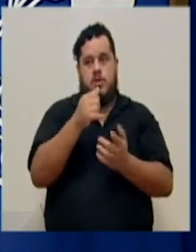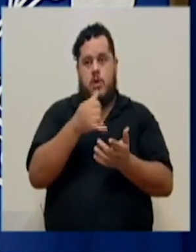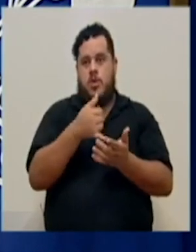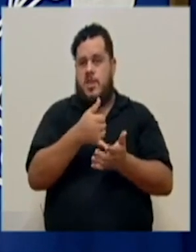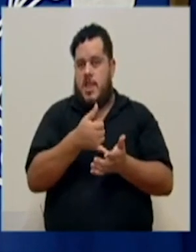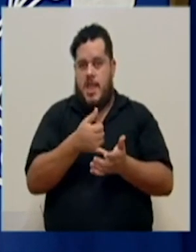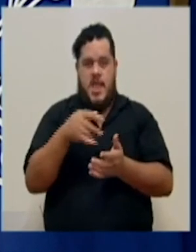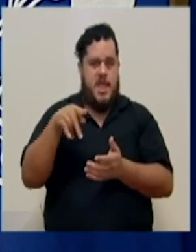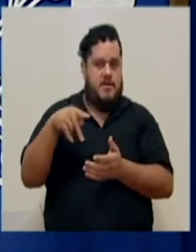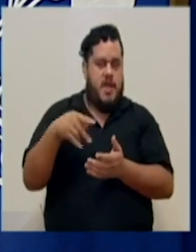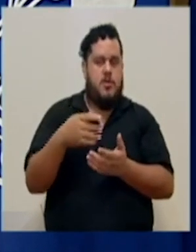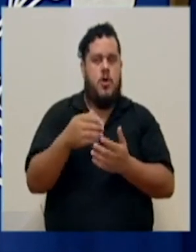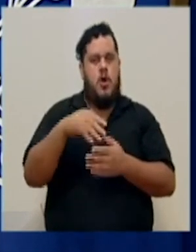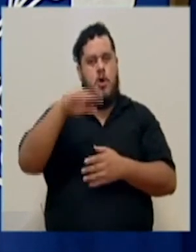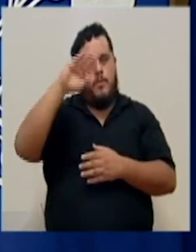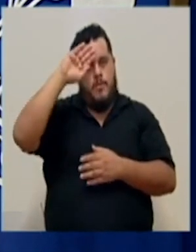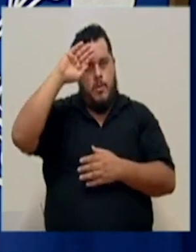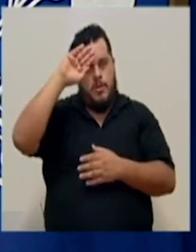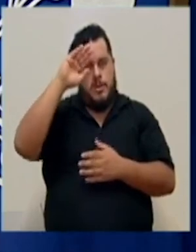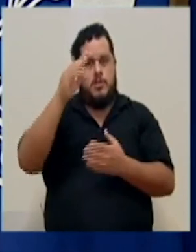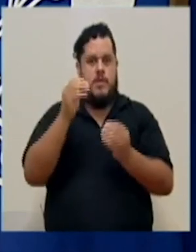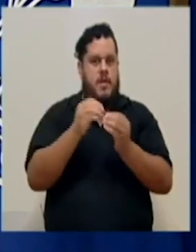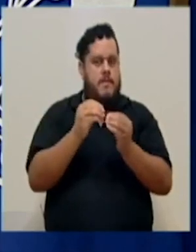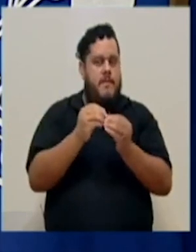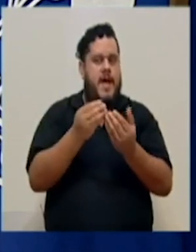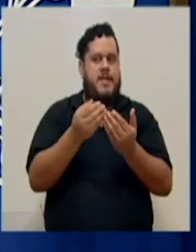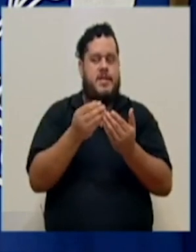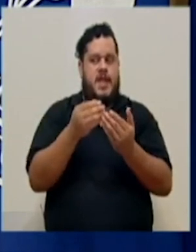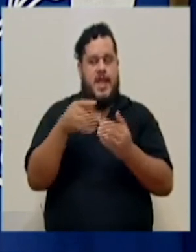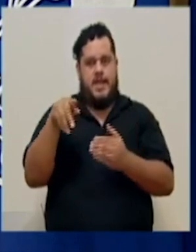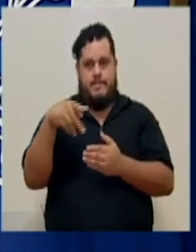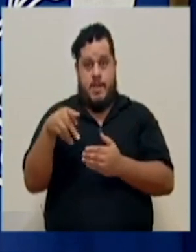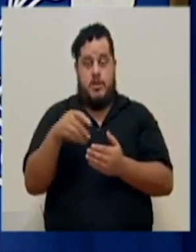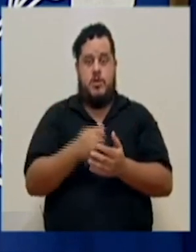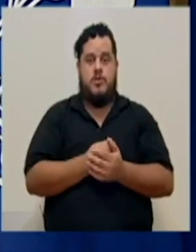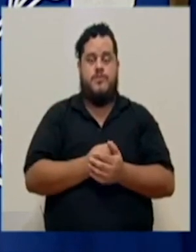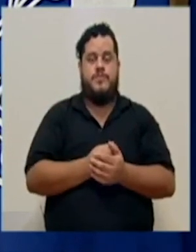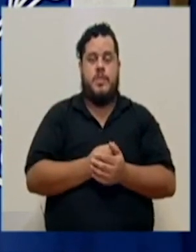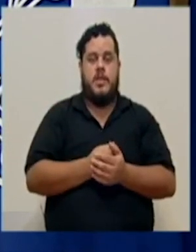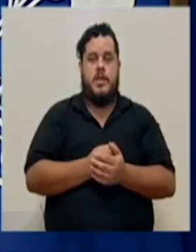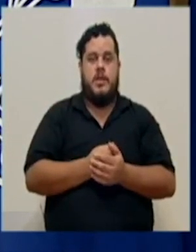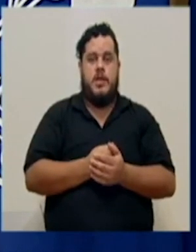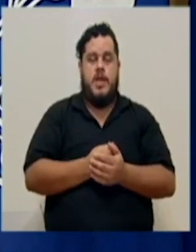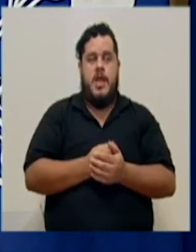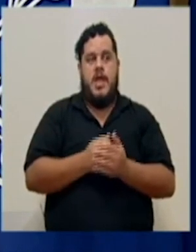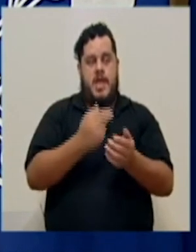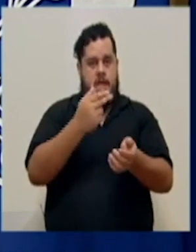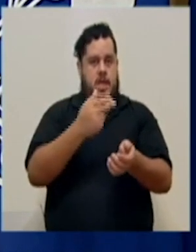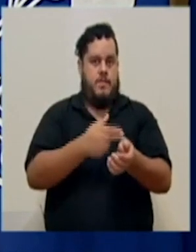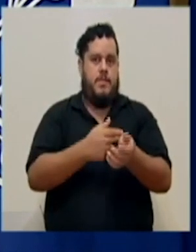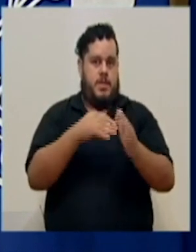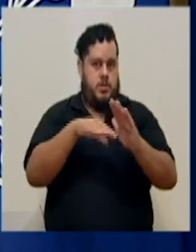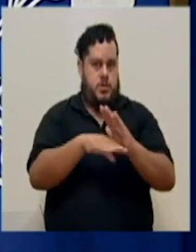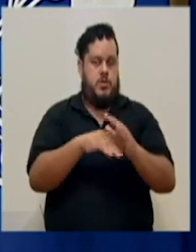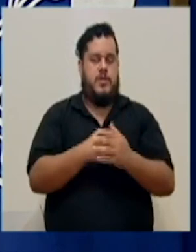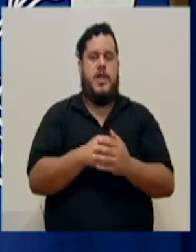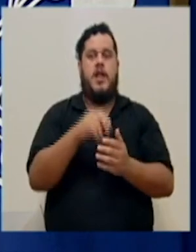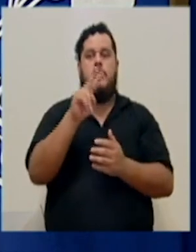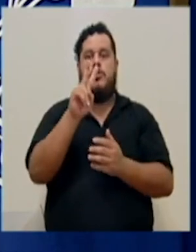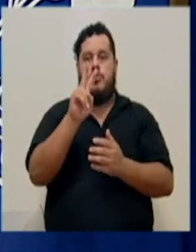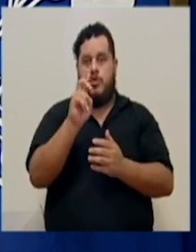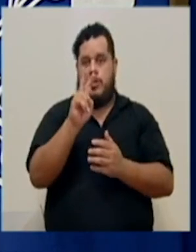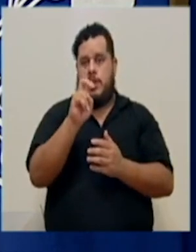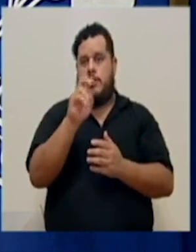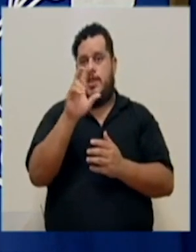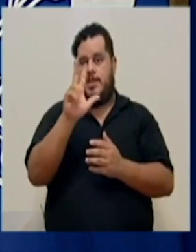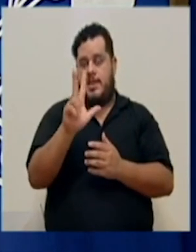sintomatología más, más, un poco más grave. En hospitalización, 203 están